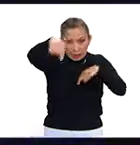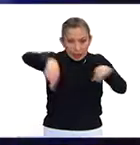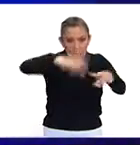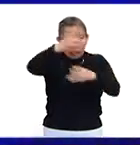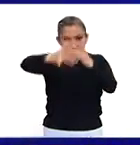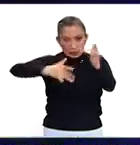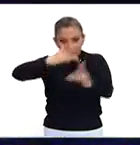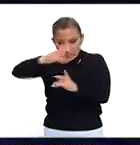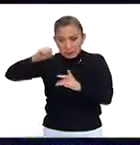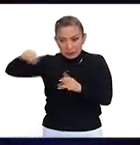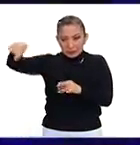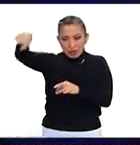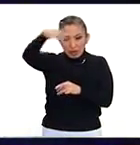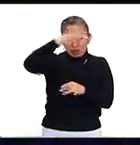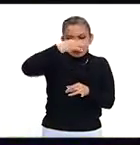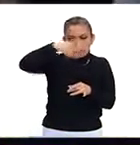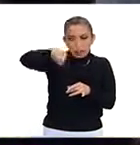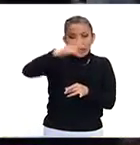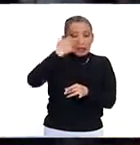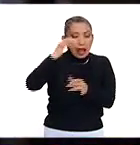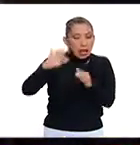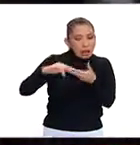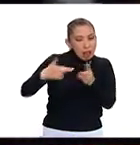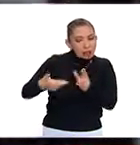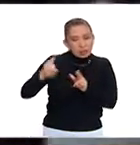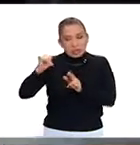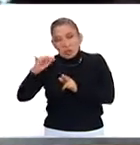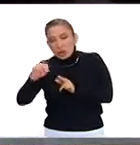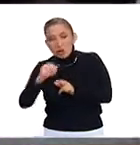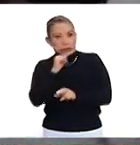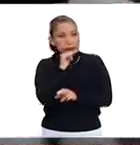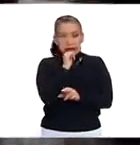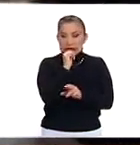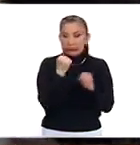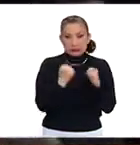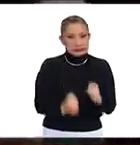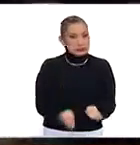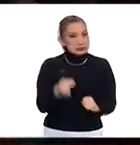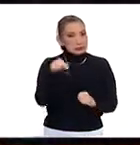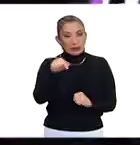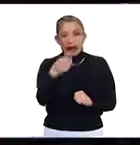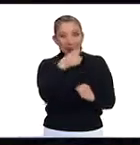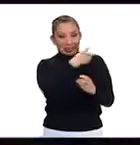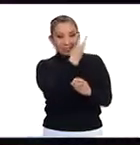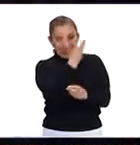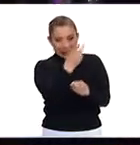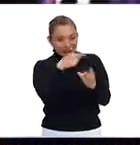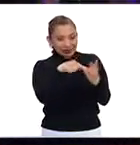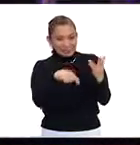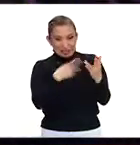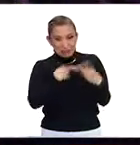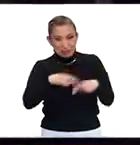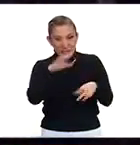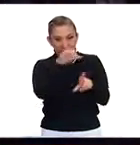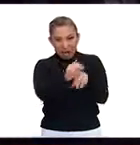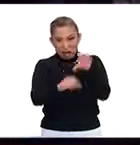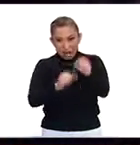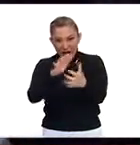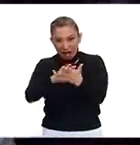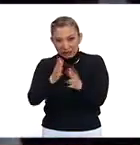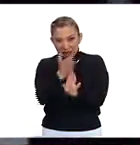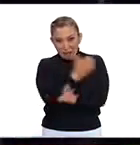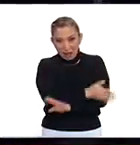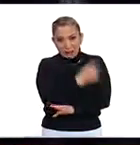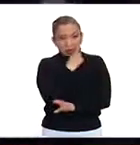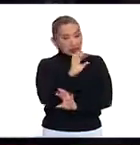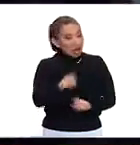discoteca, que tratan de vincular, no se ha dicho nada de estos tres detenidos, que se manejaron en un principio,